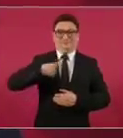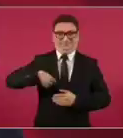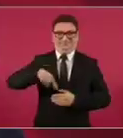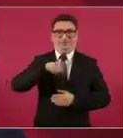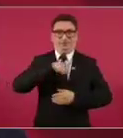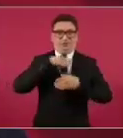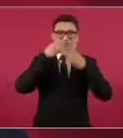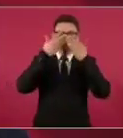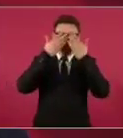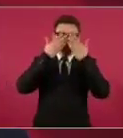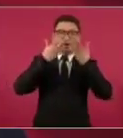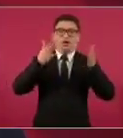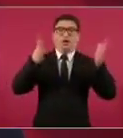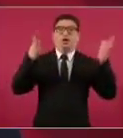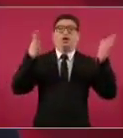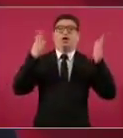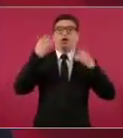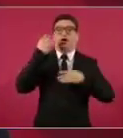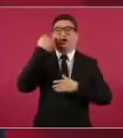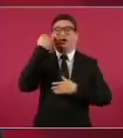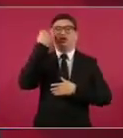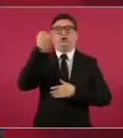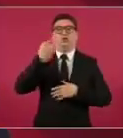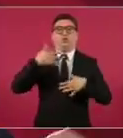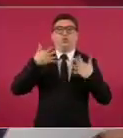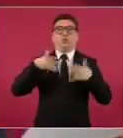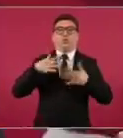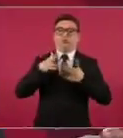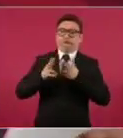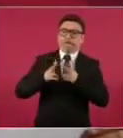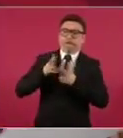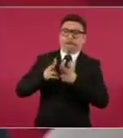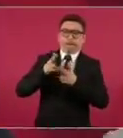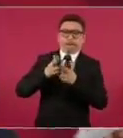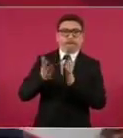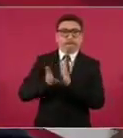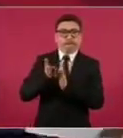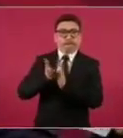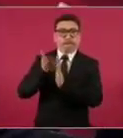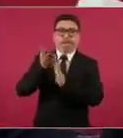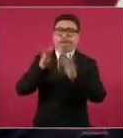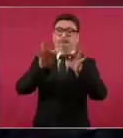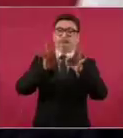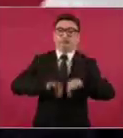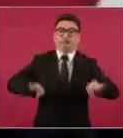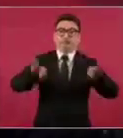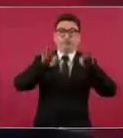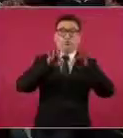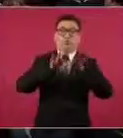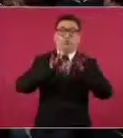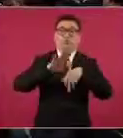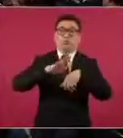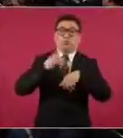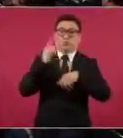de la importancia de esta obra, de comunicar